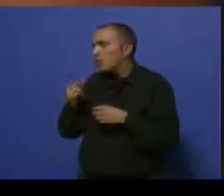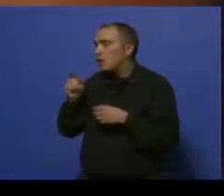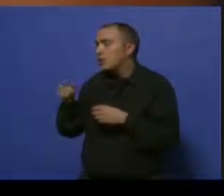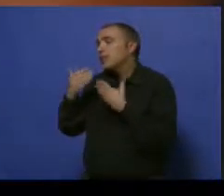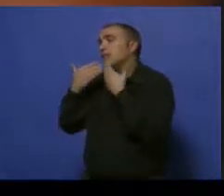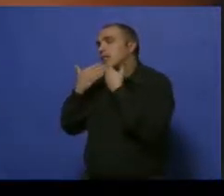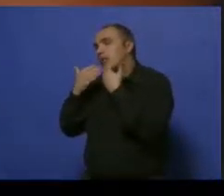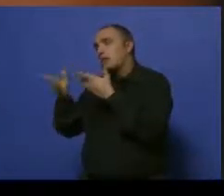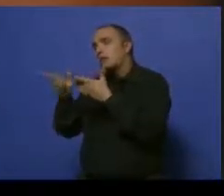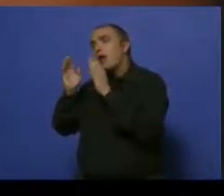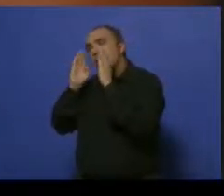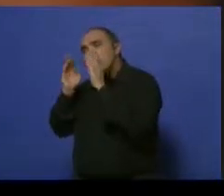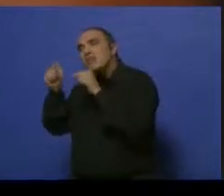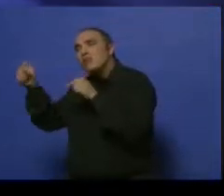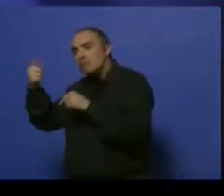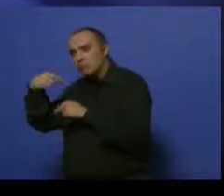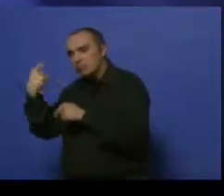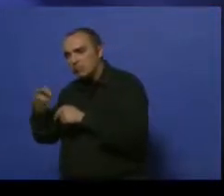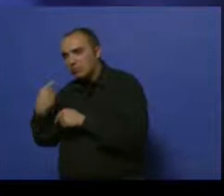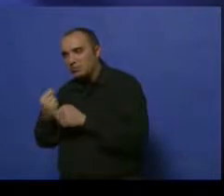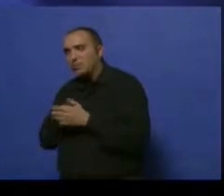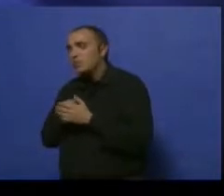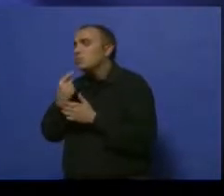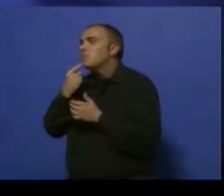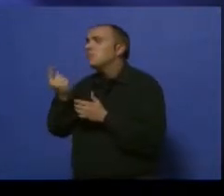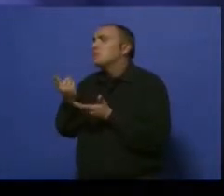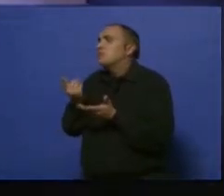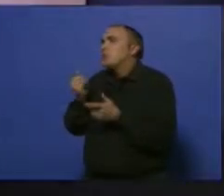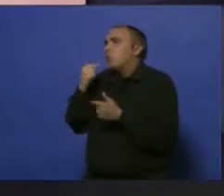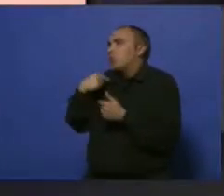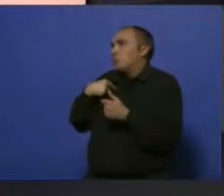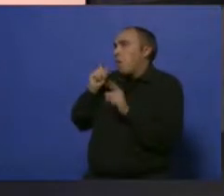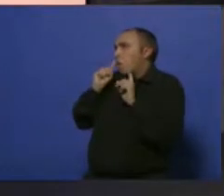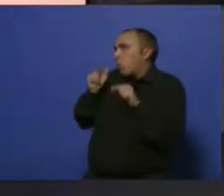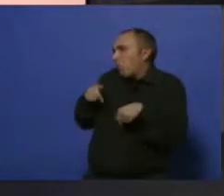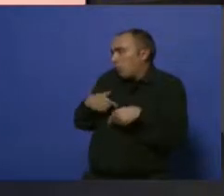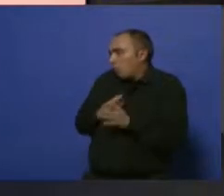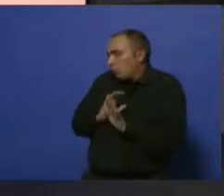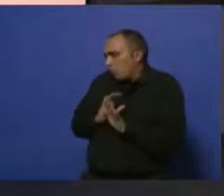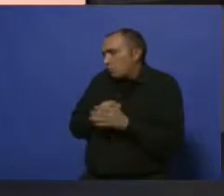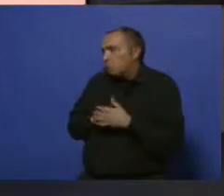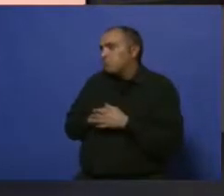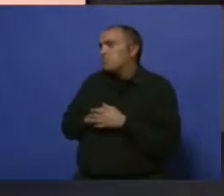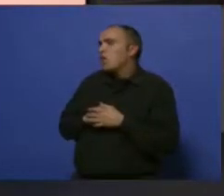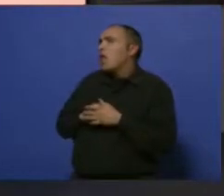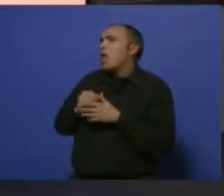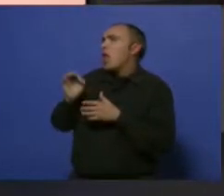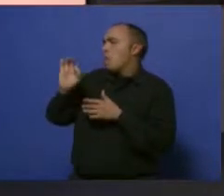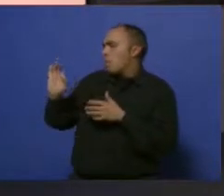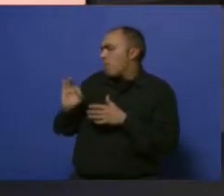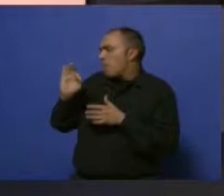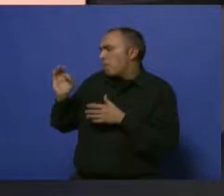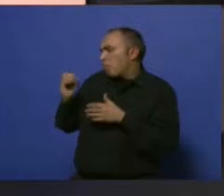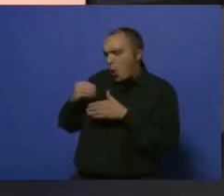ha sido tan atenta con nosotros. Yo le pregunto esto desde la ignorancia total, pero digo, por el lugar a donde se aloja la bacteria, por